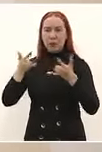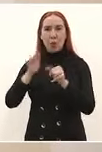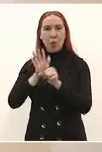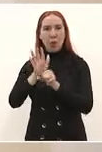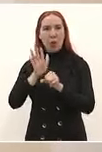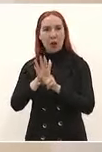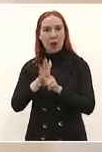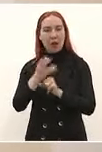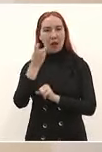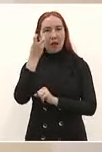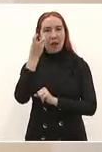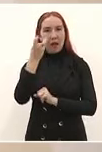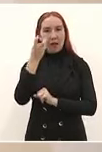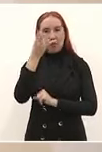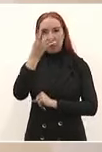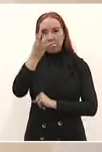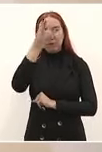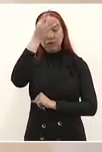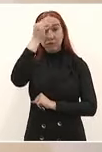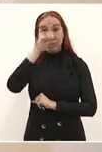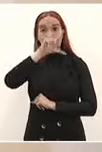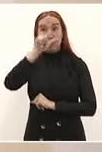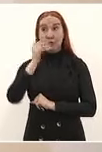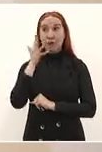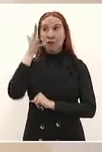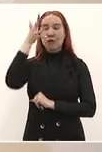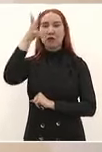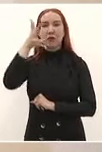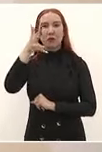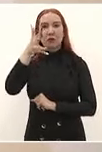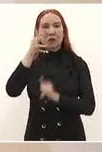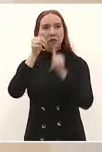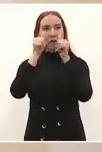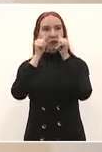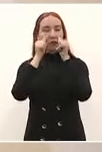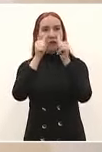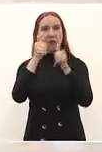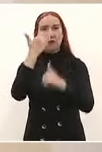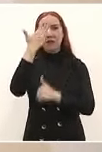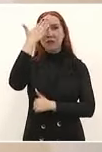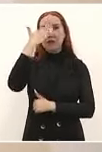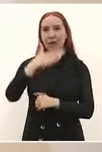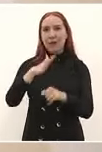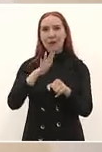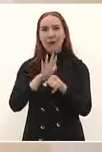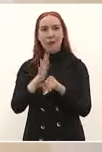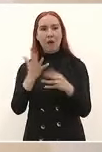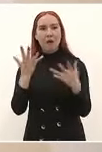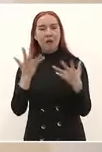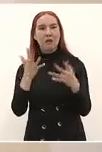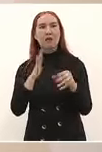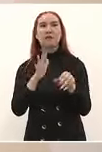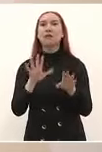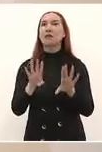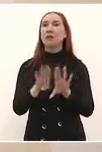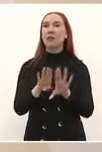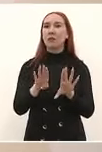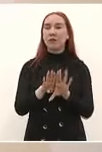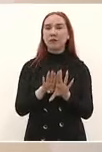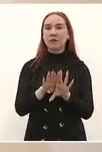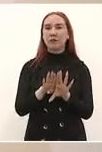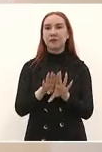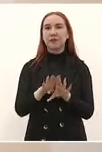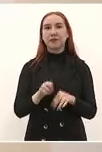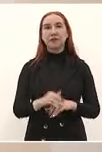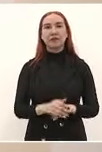y le va a costar trabajo comprender el porqué de las cosas